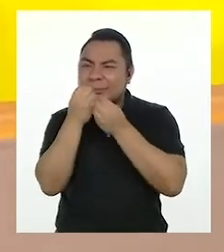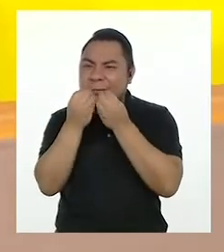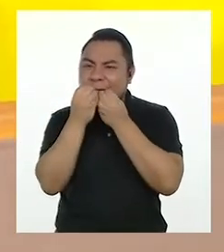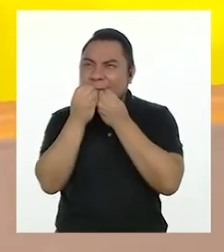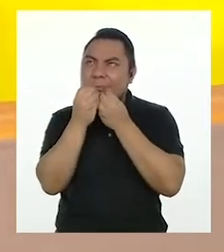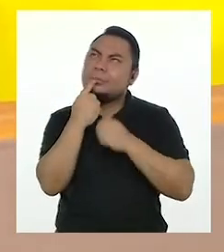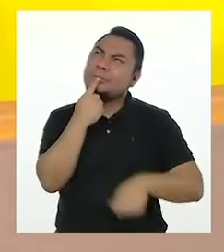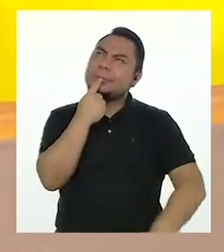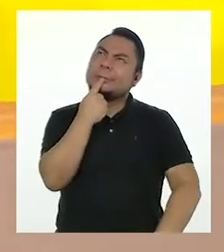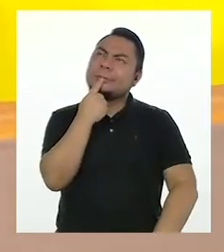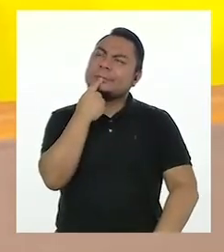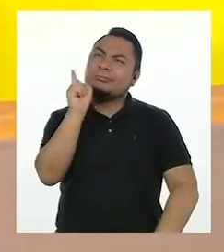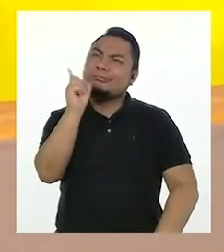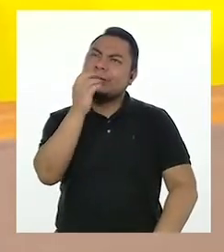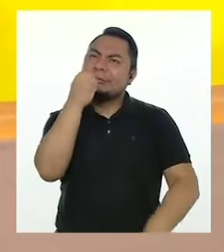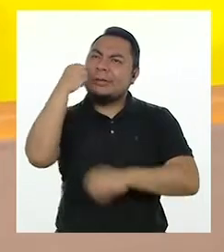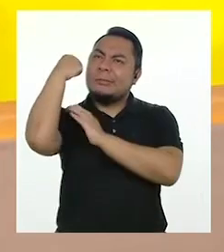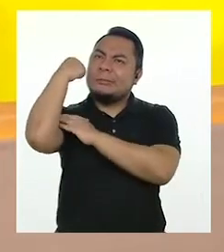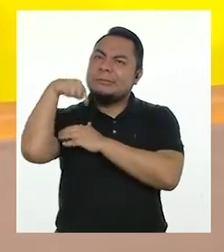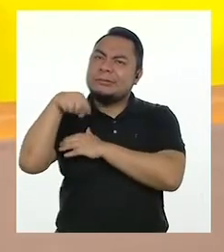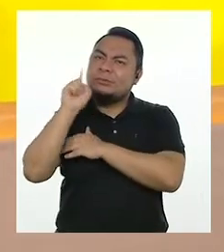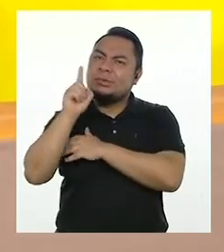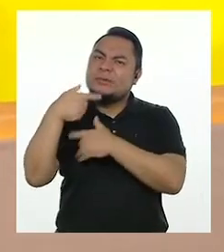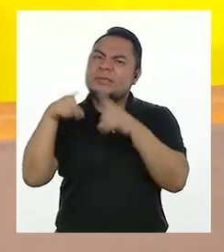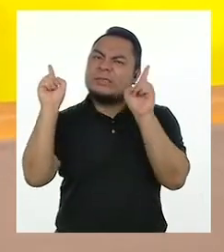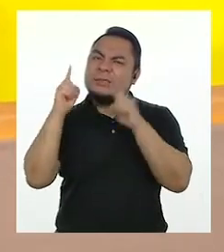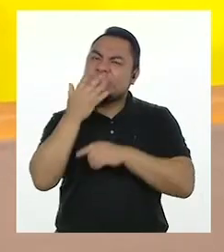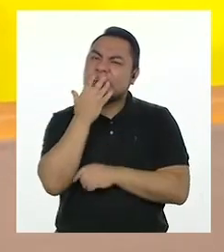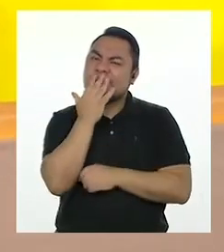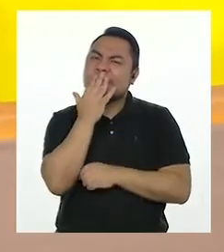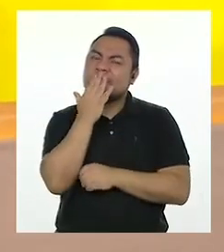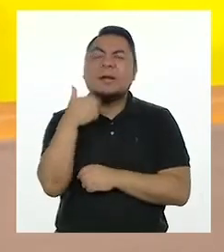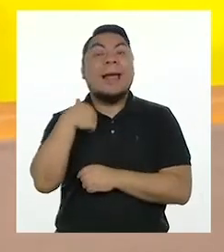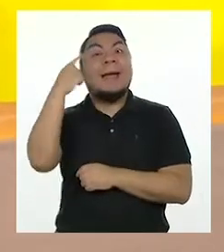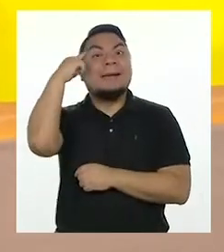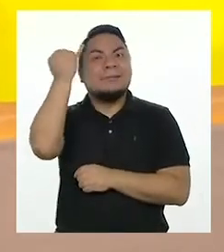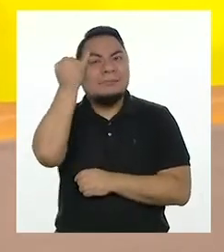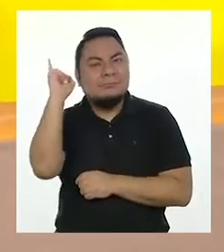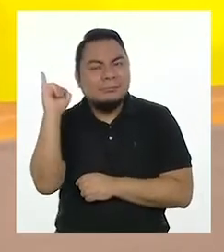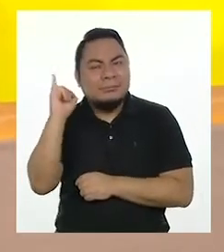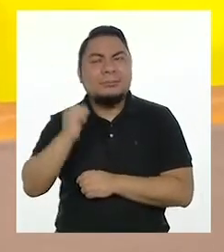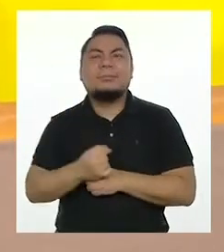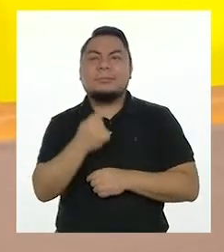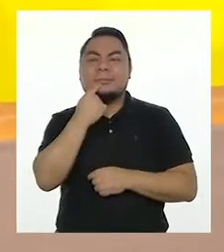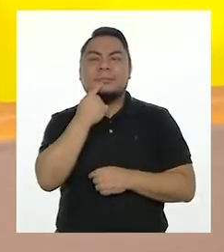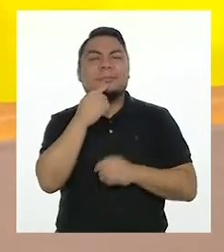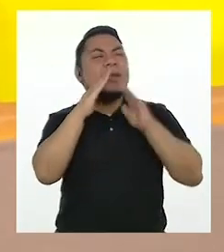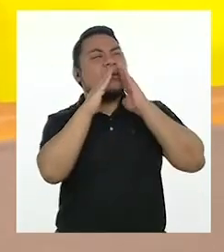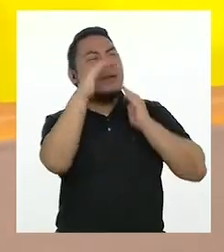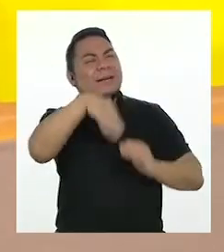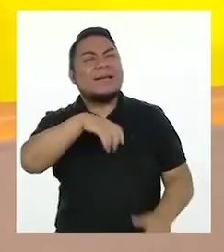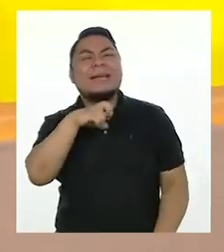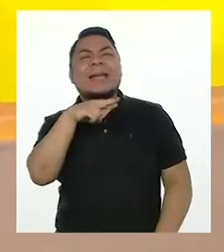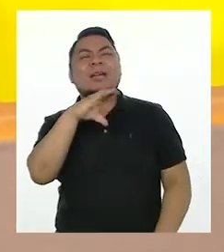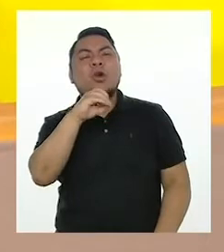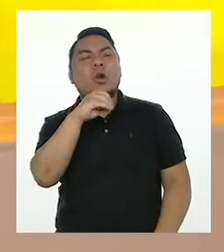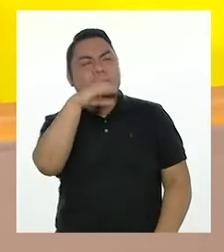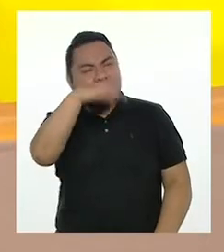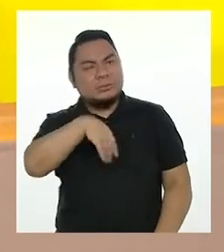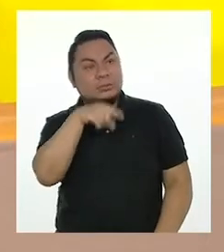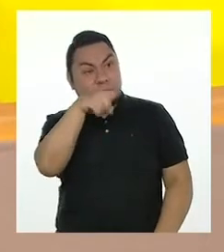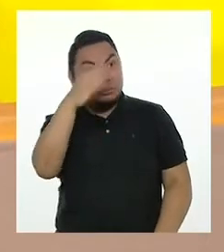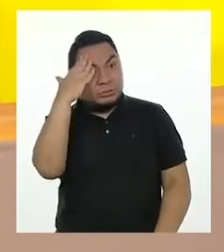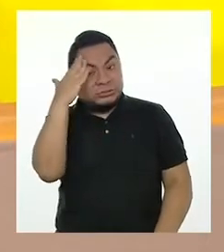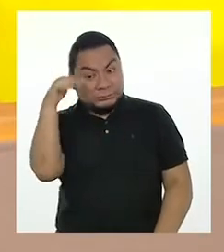No, es espinaca. Se me ha ocurrido una idea. Enrico. Enrico,